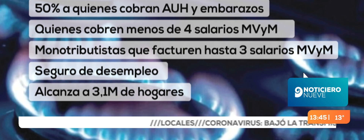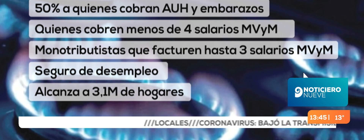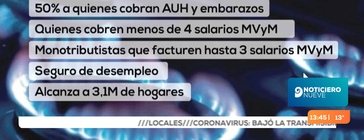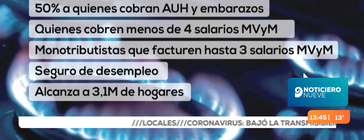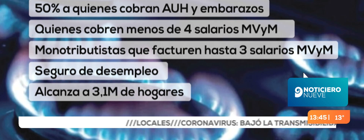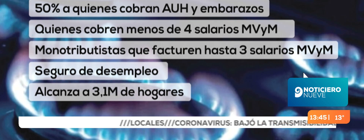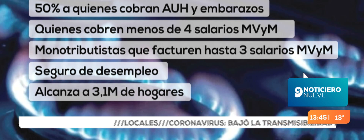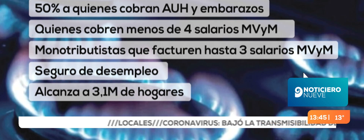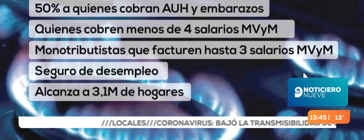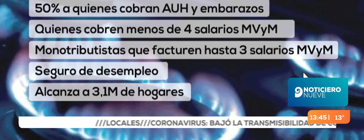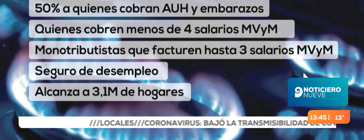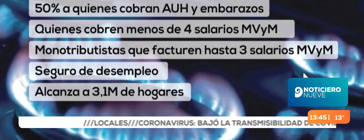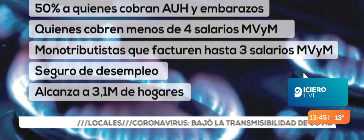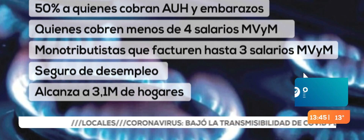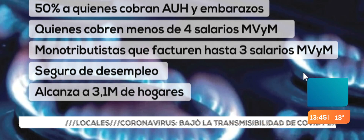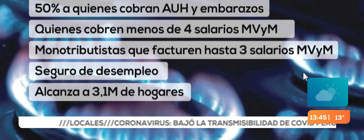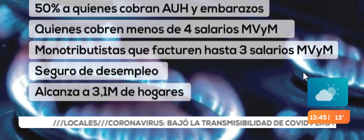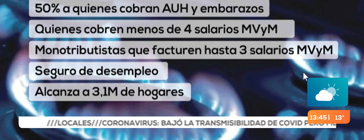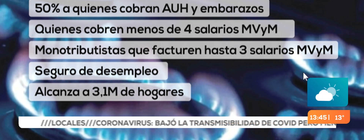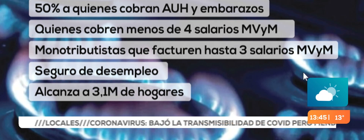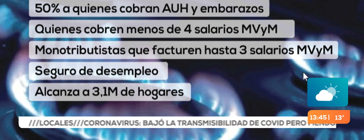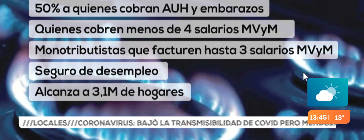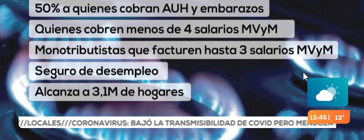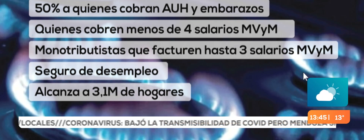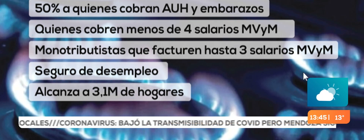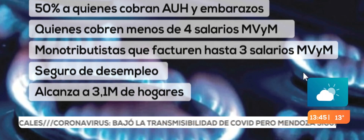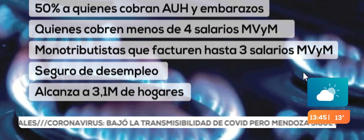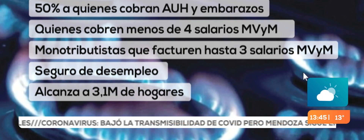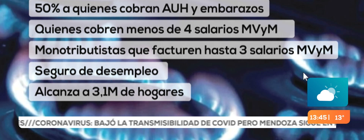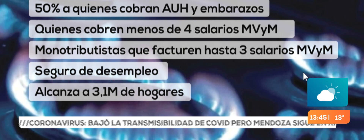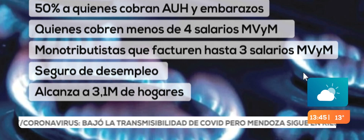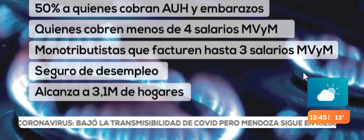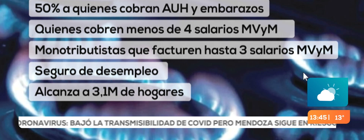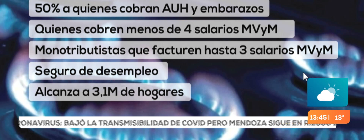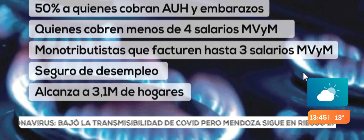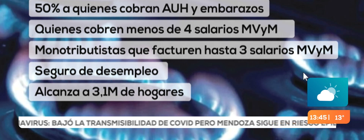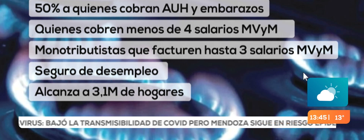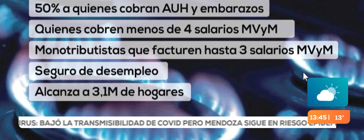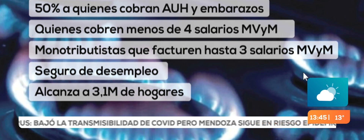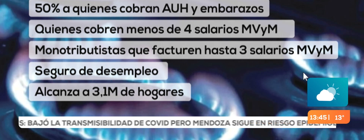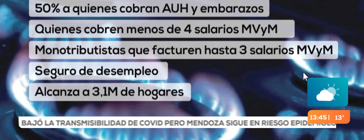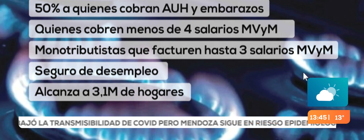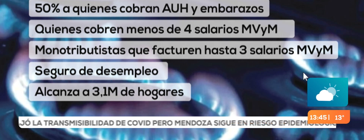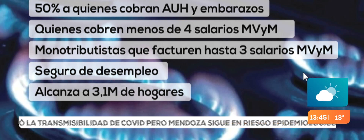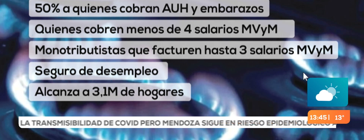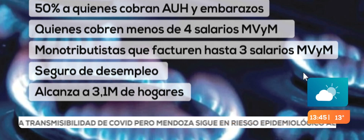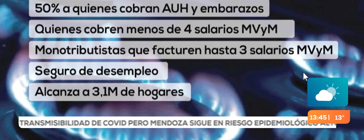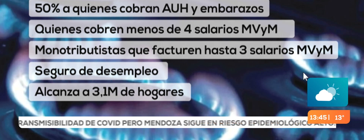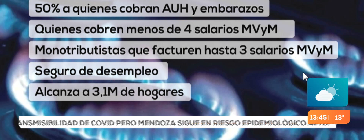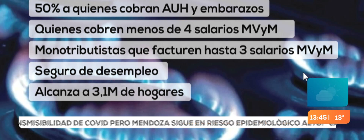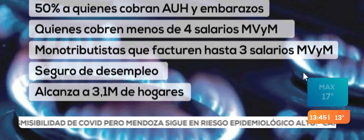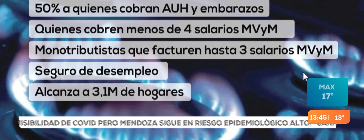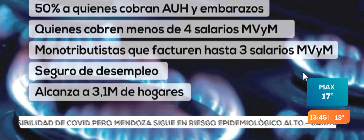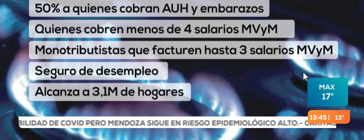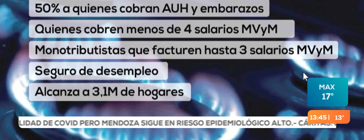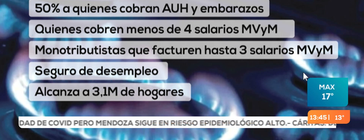50% de descuento en la tarifa. Lo que acá se está hablando, concretamente, por qué marcamos estos datos, es los que van a